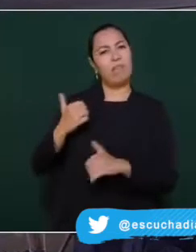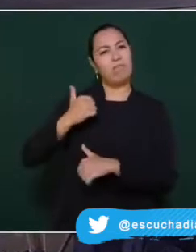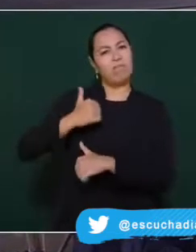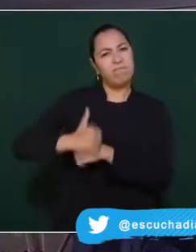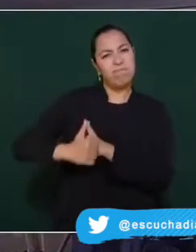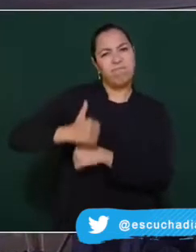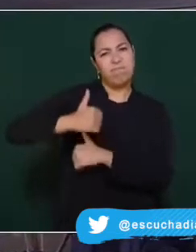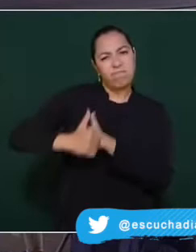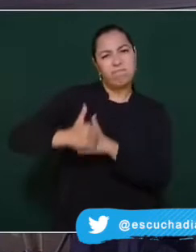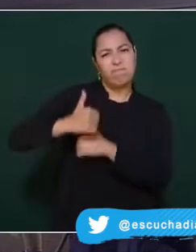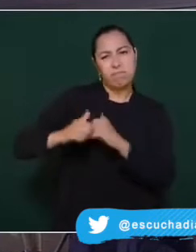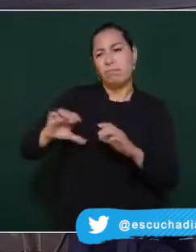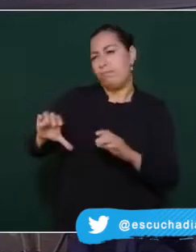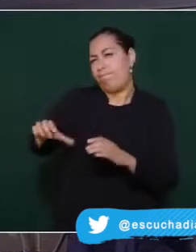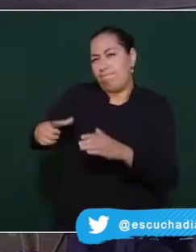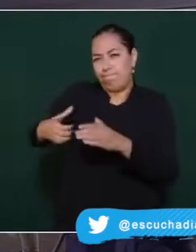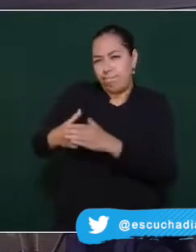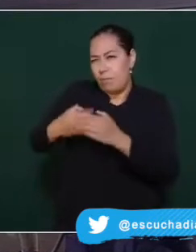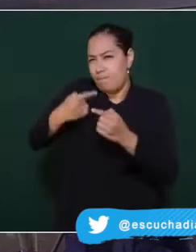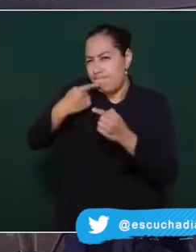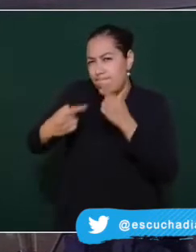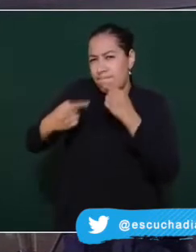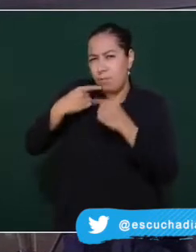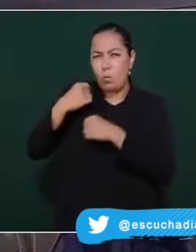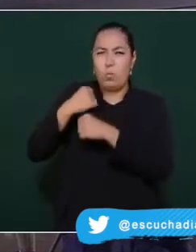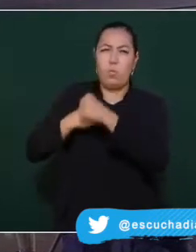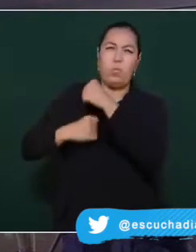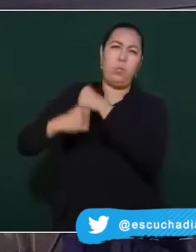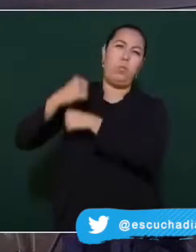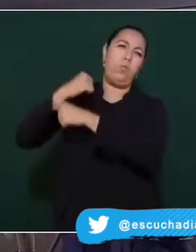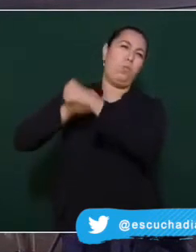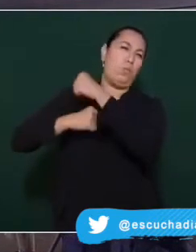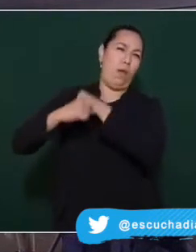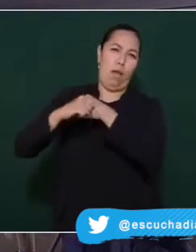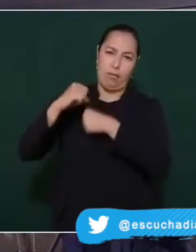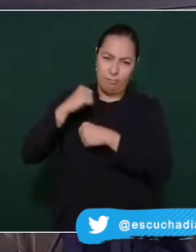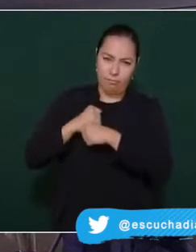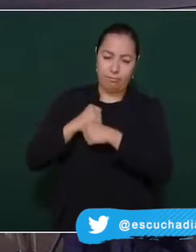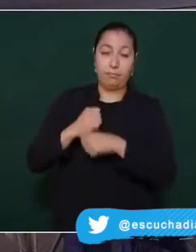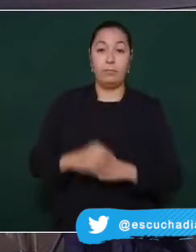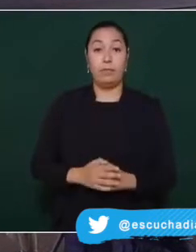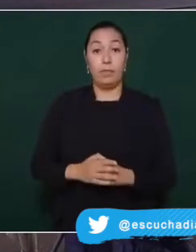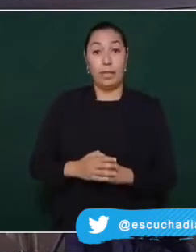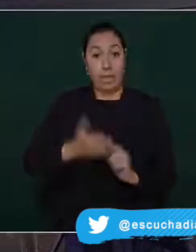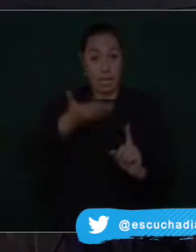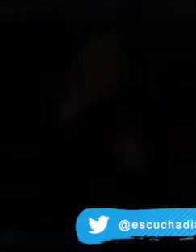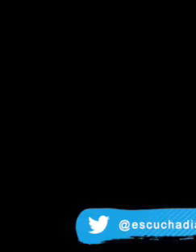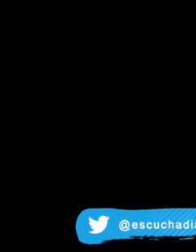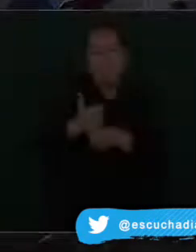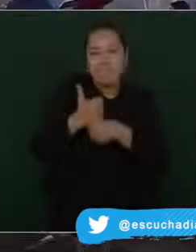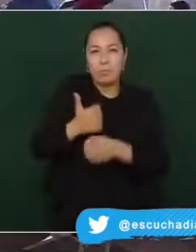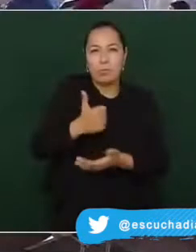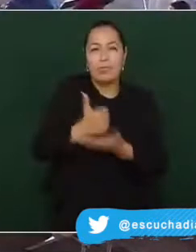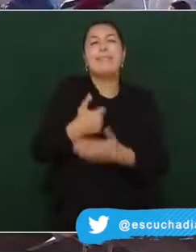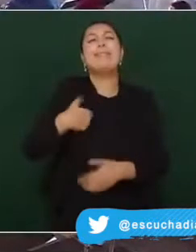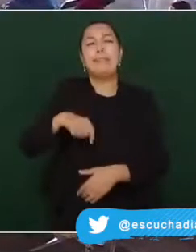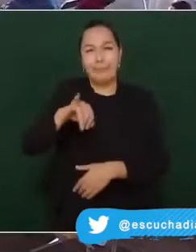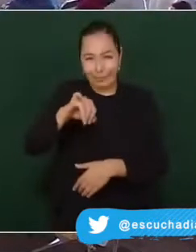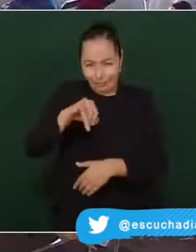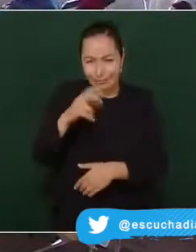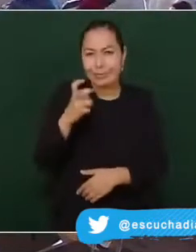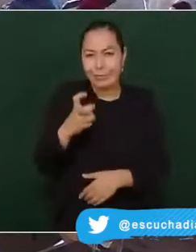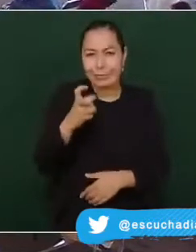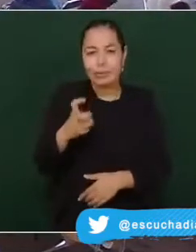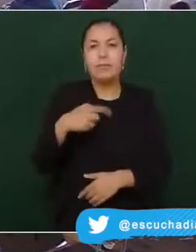en el norte del país motivo por el cual se asignarán recursos con el fin de atender a la población Es una información